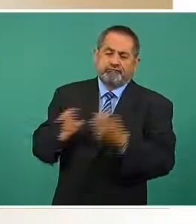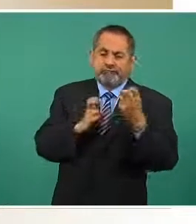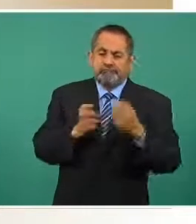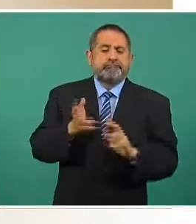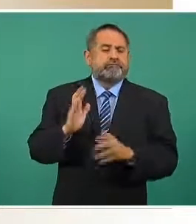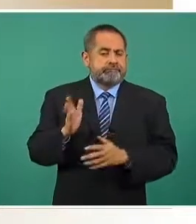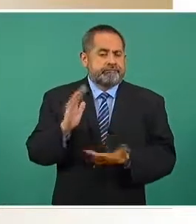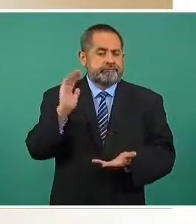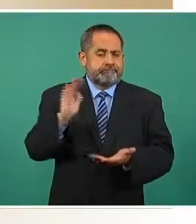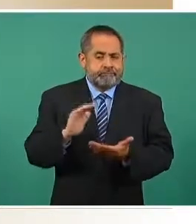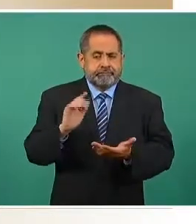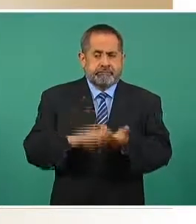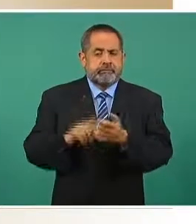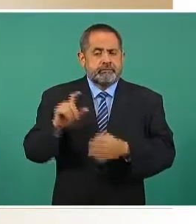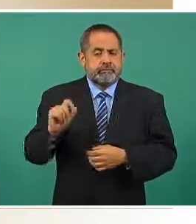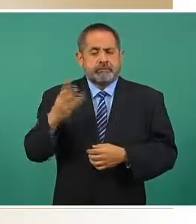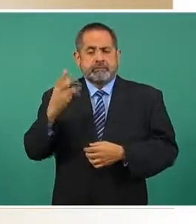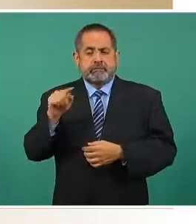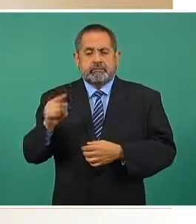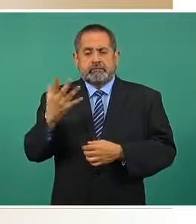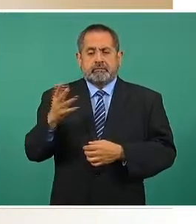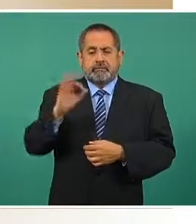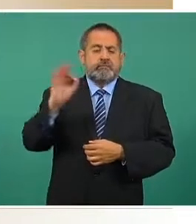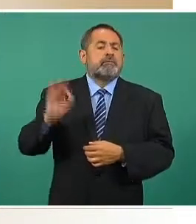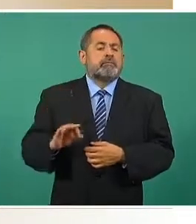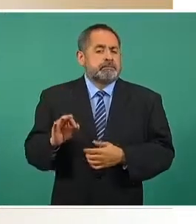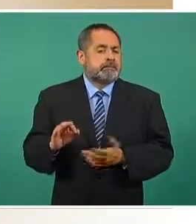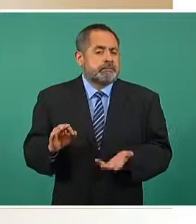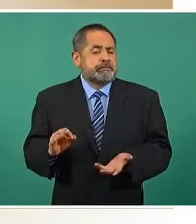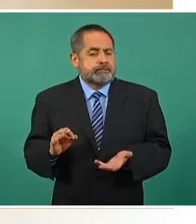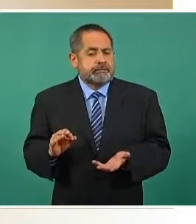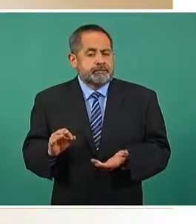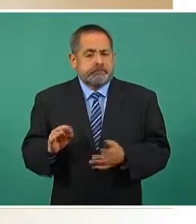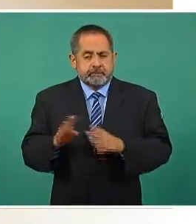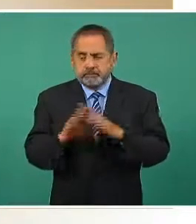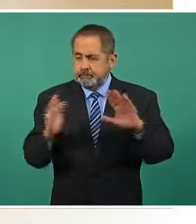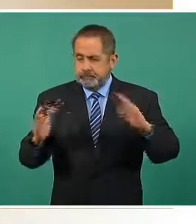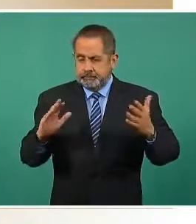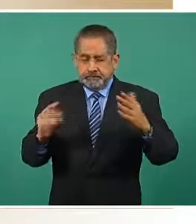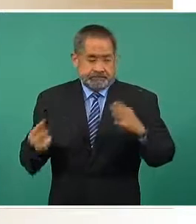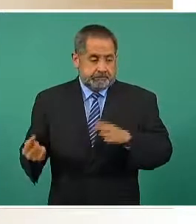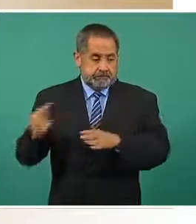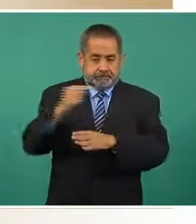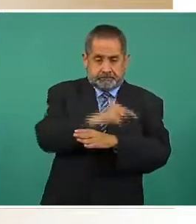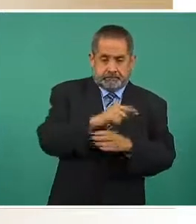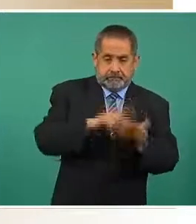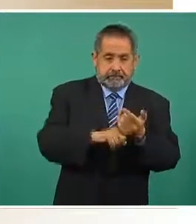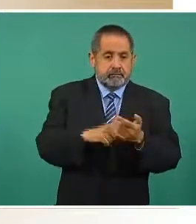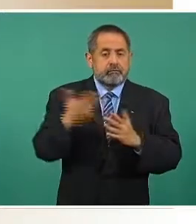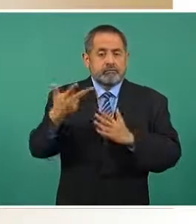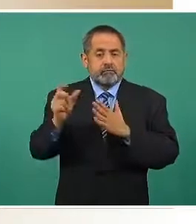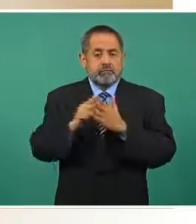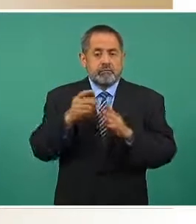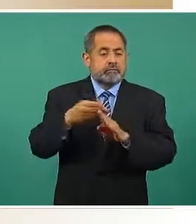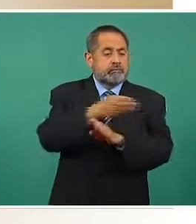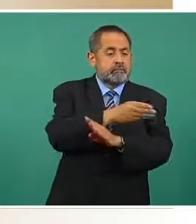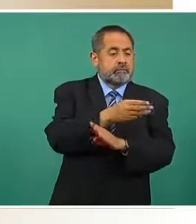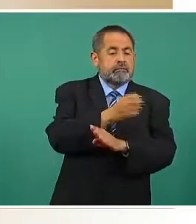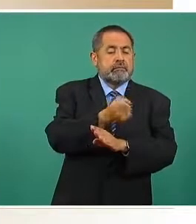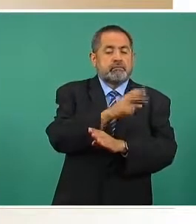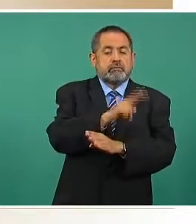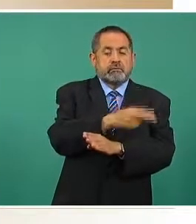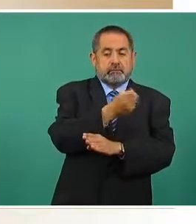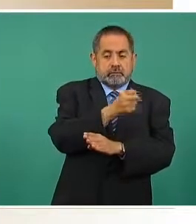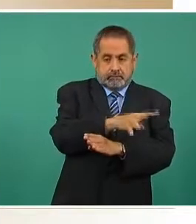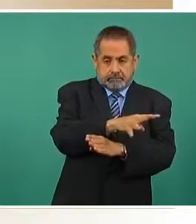disminuido 23 punto cinco por ciento si se toman como referencial los ocho meses de dos mil diecinueve contra